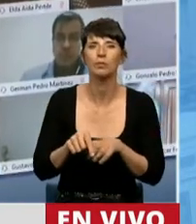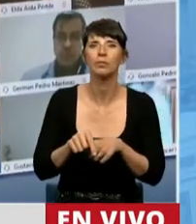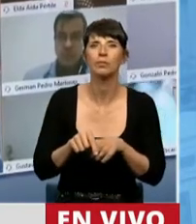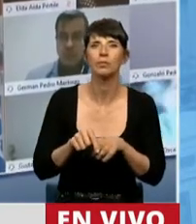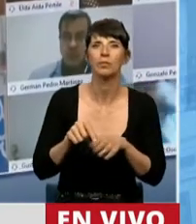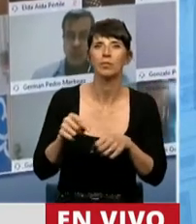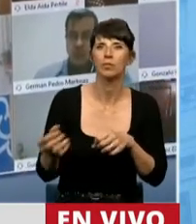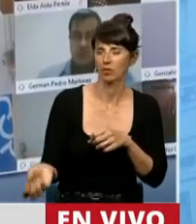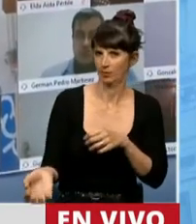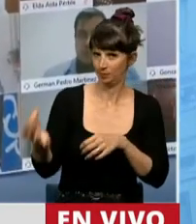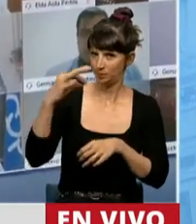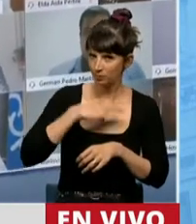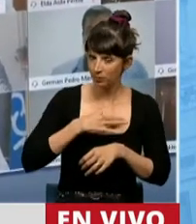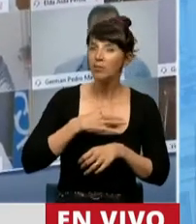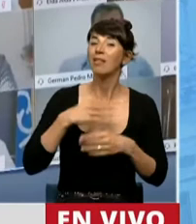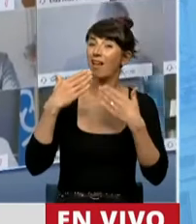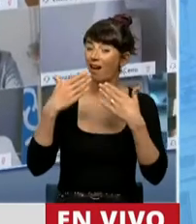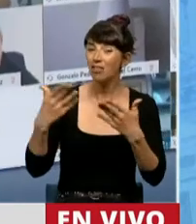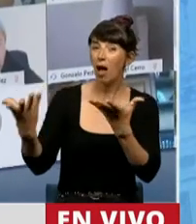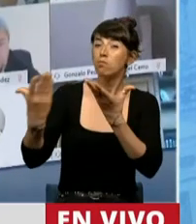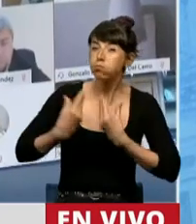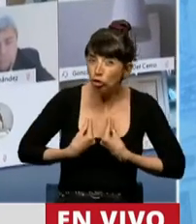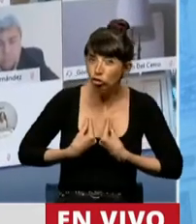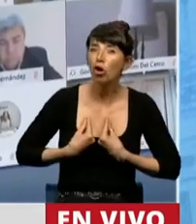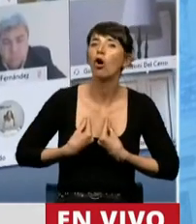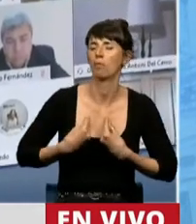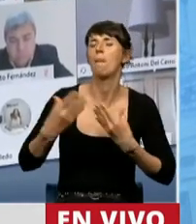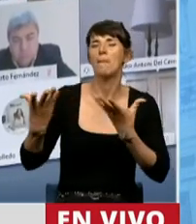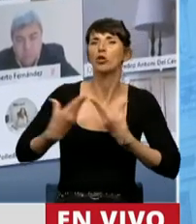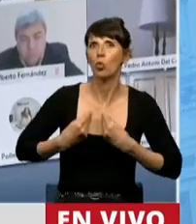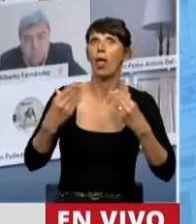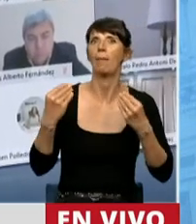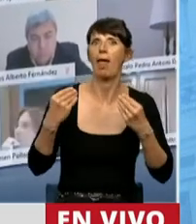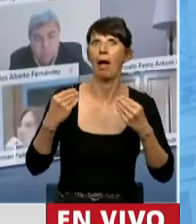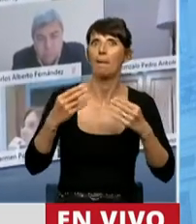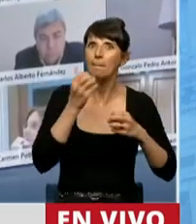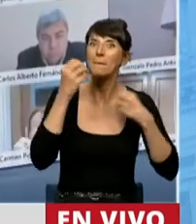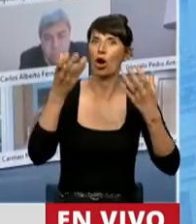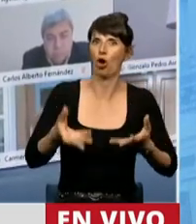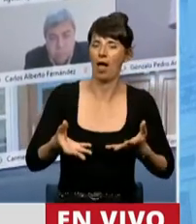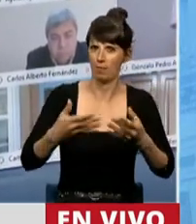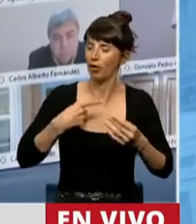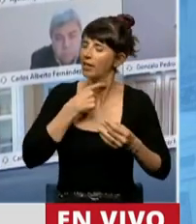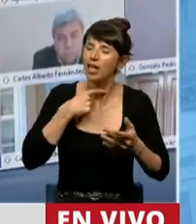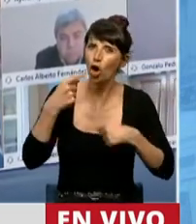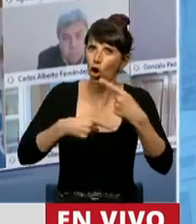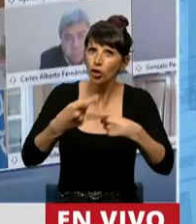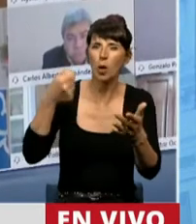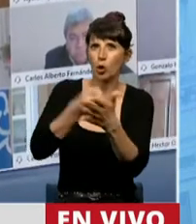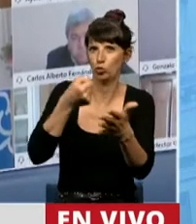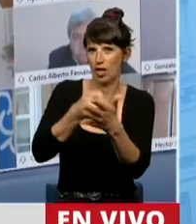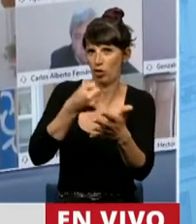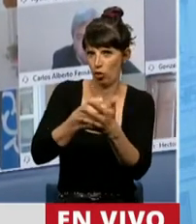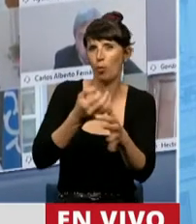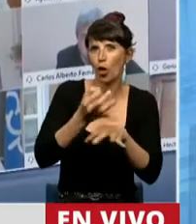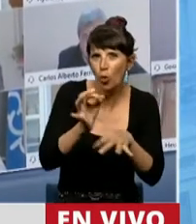porque quiero seguir luchando por mi patria, por mi país, por educación, por trabajo para todas y todas.